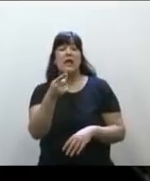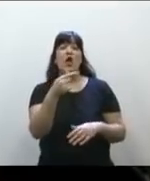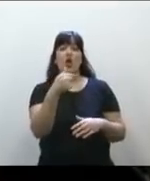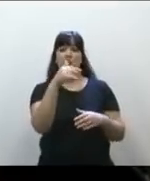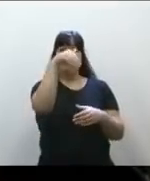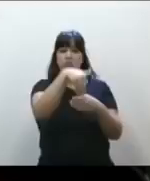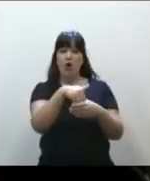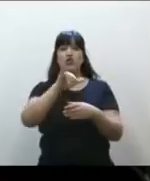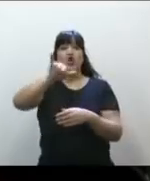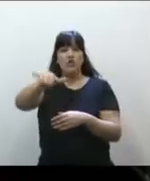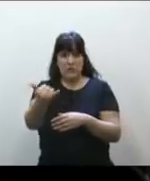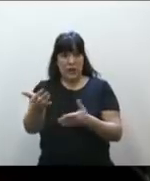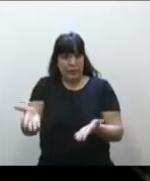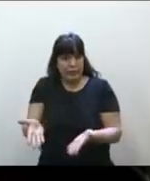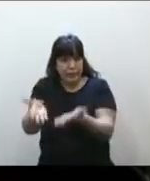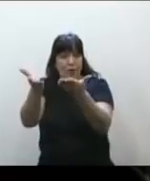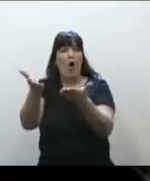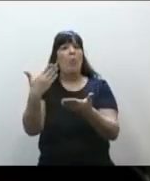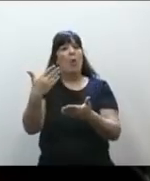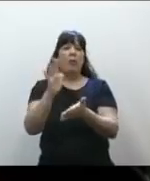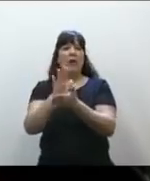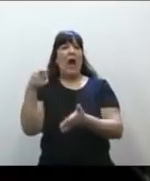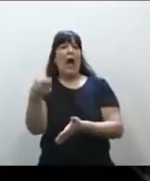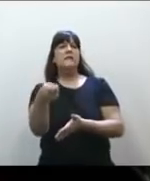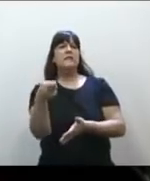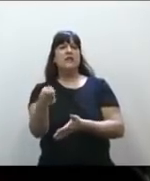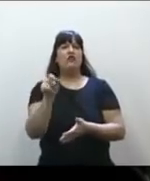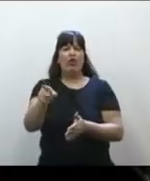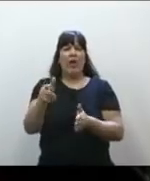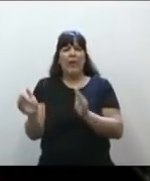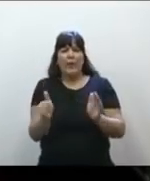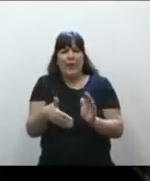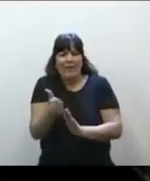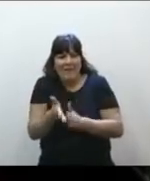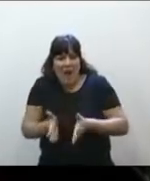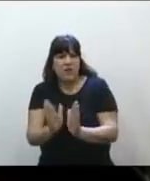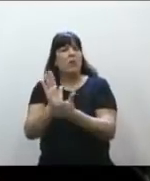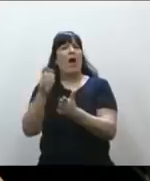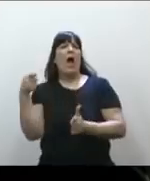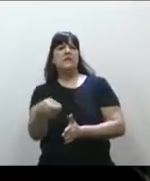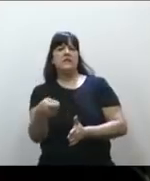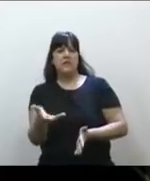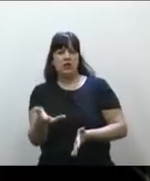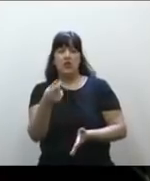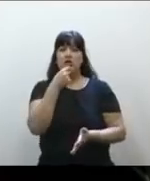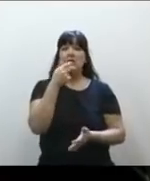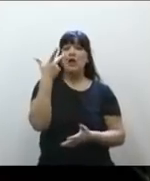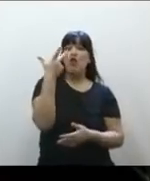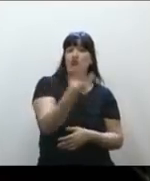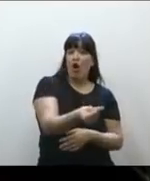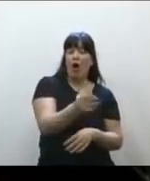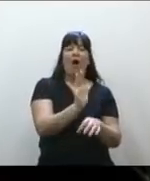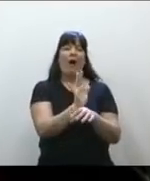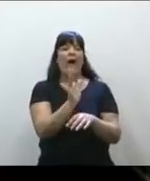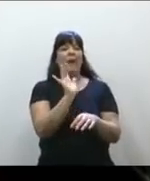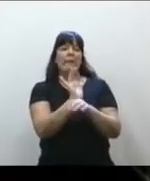puede ser un asesino de niños por nacer, o si vota por el no es cómplice